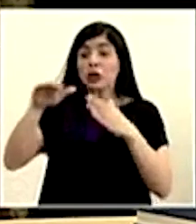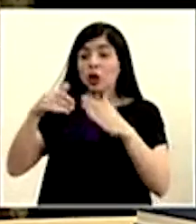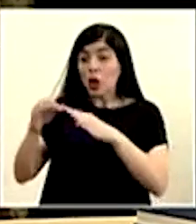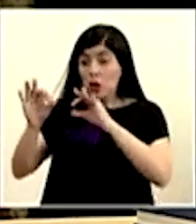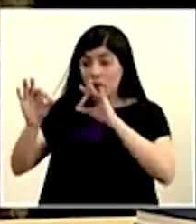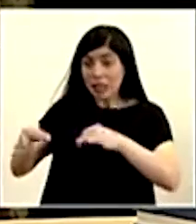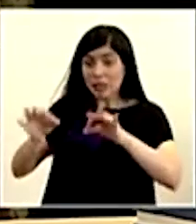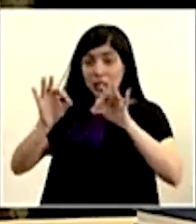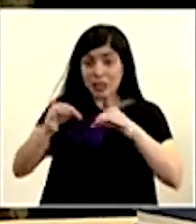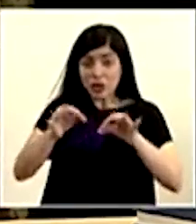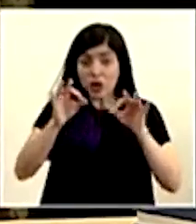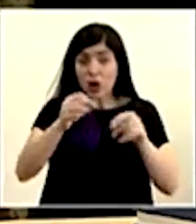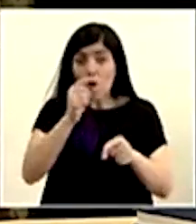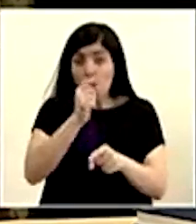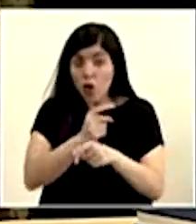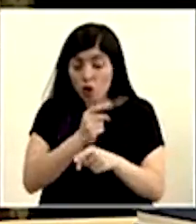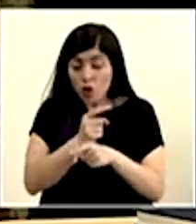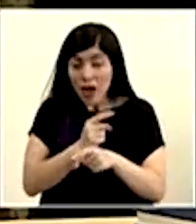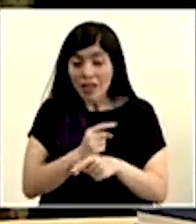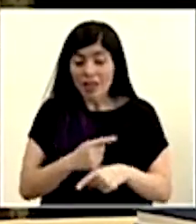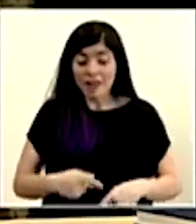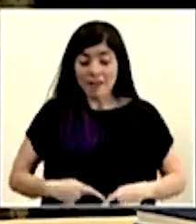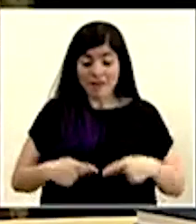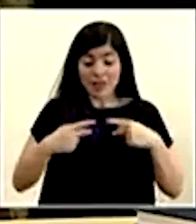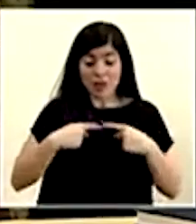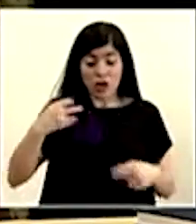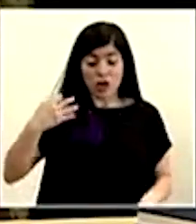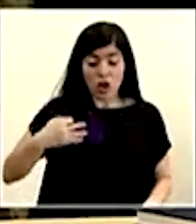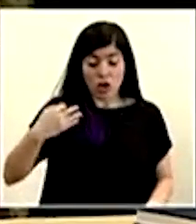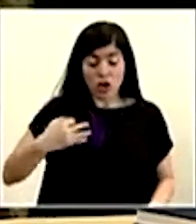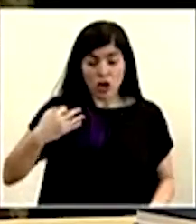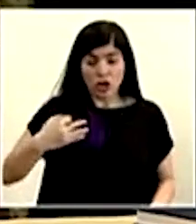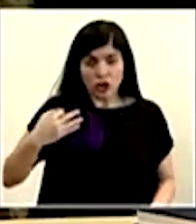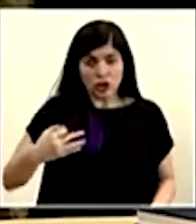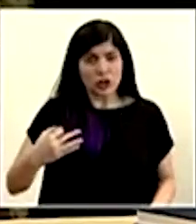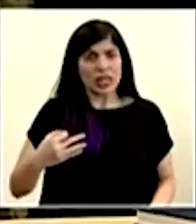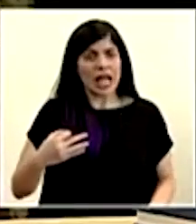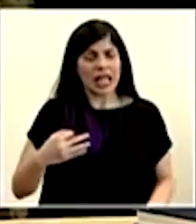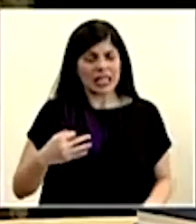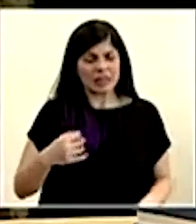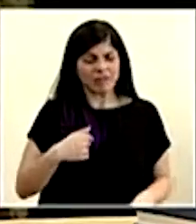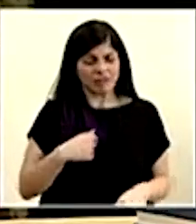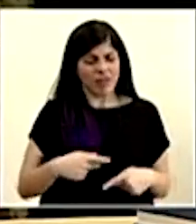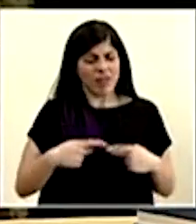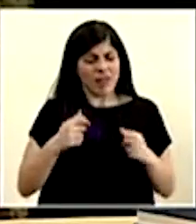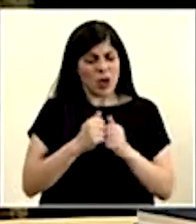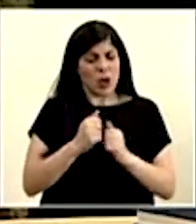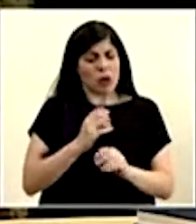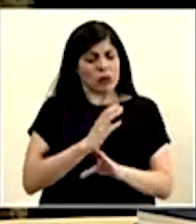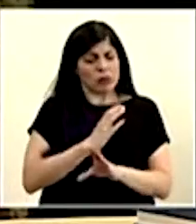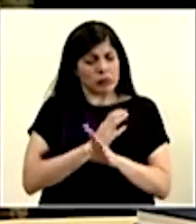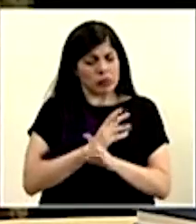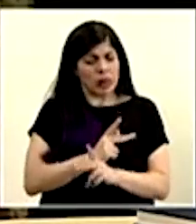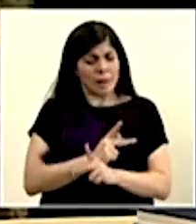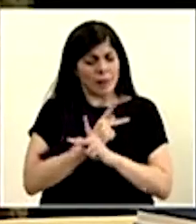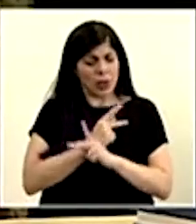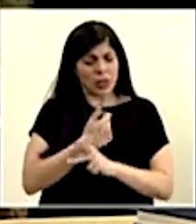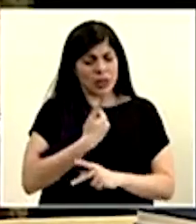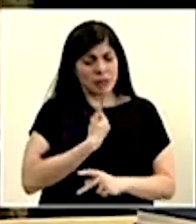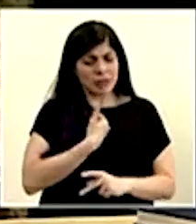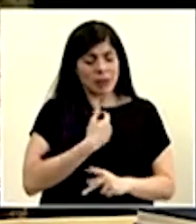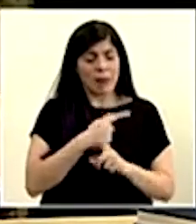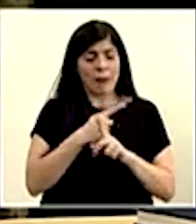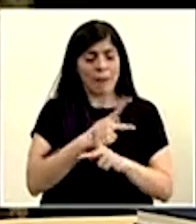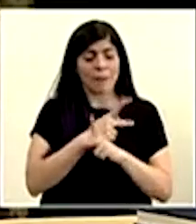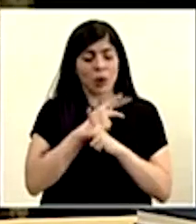decisiones correctas, que vivamos nuestro día a día de la manera más beneficiosa para protegernos a nosotros mismos